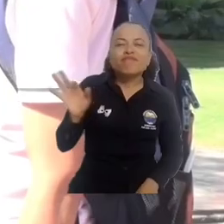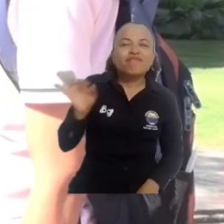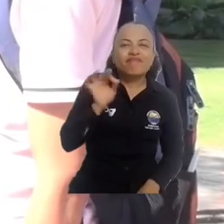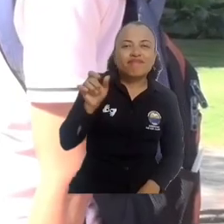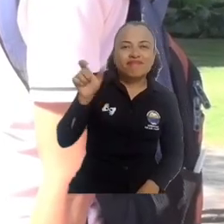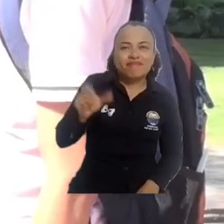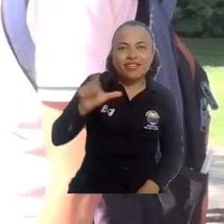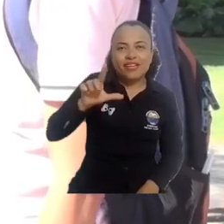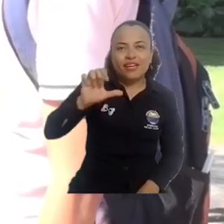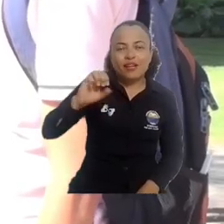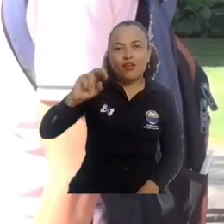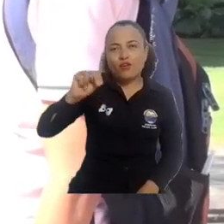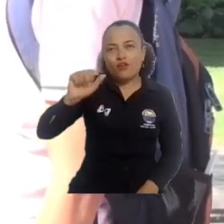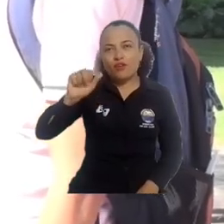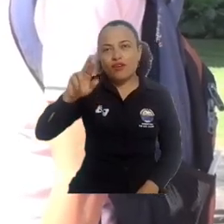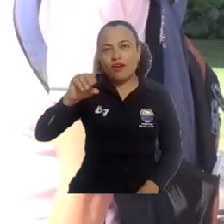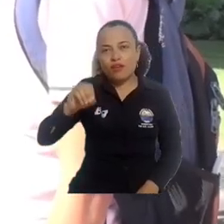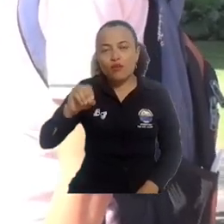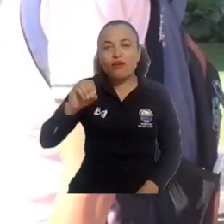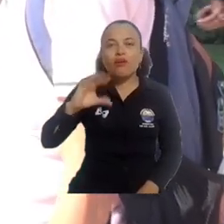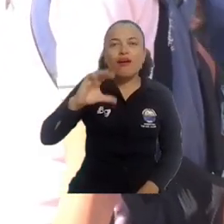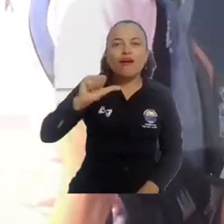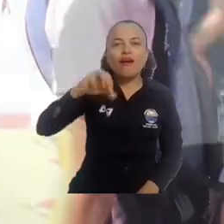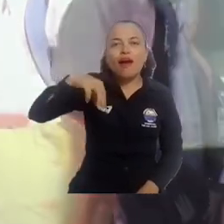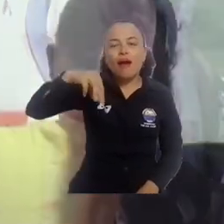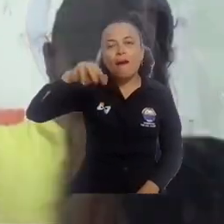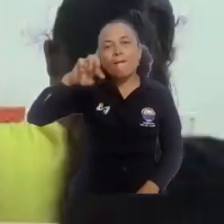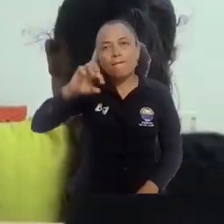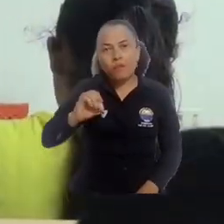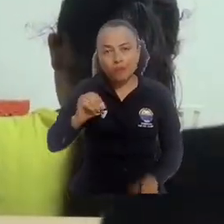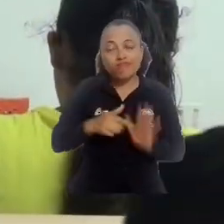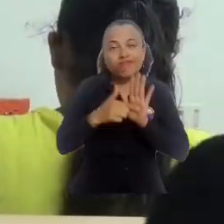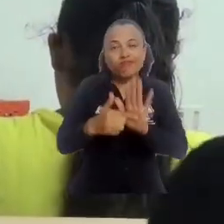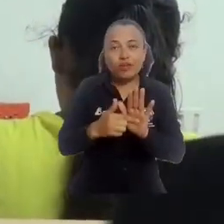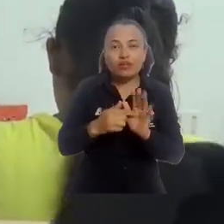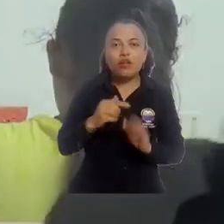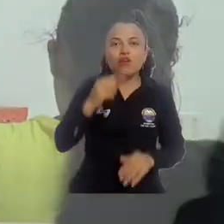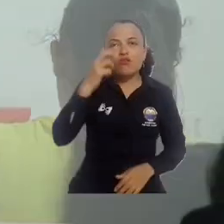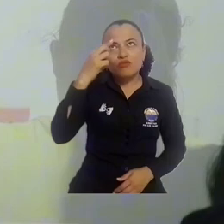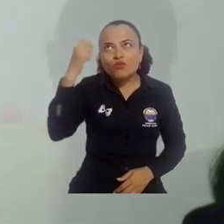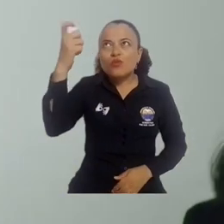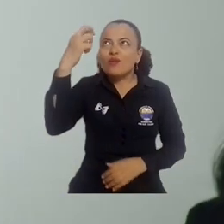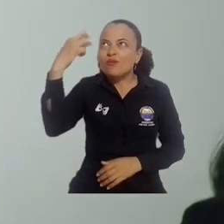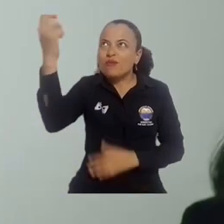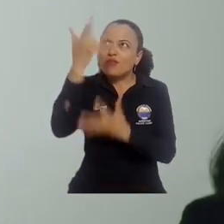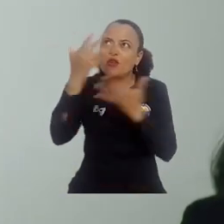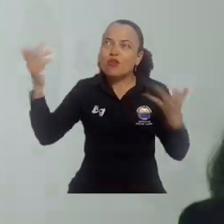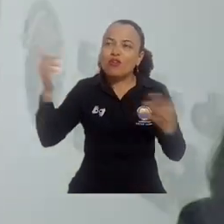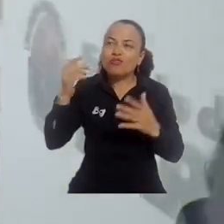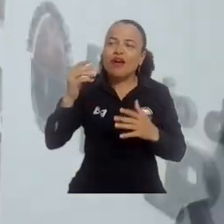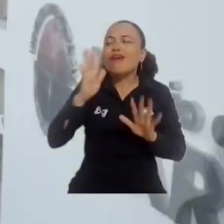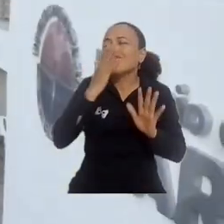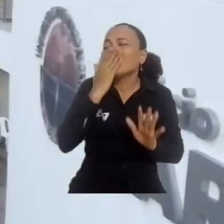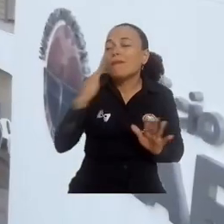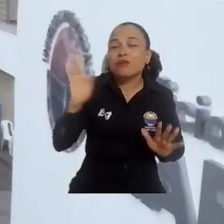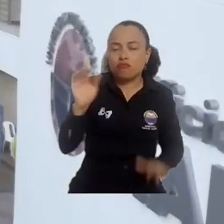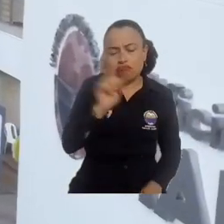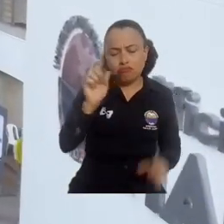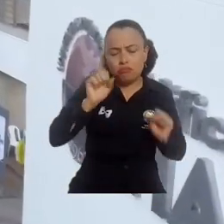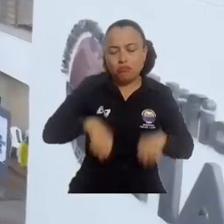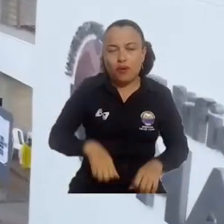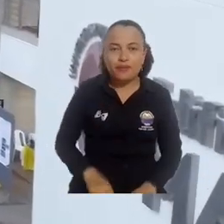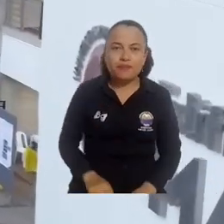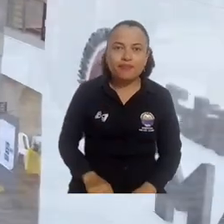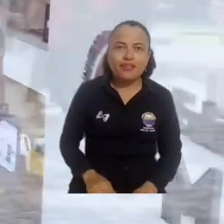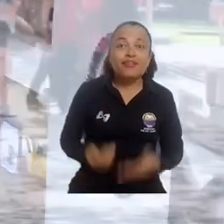Una de ellas es la de Leonardo Campo Medina, una muestra más de que nunca es tarde para empezar a construir los sueños profesionales.